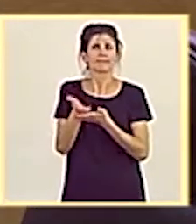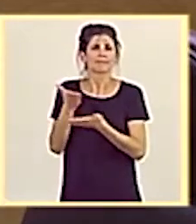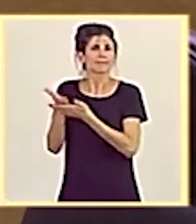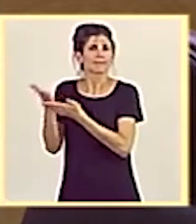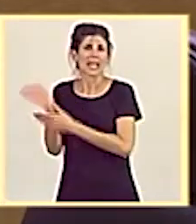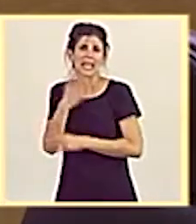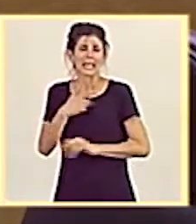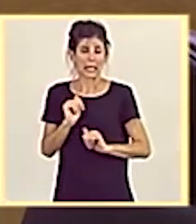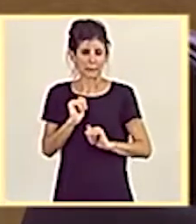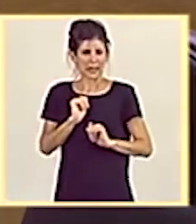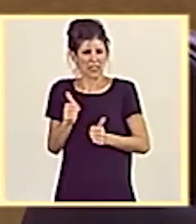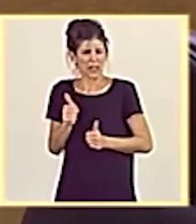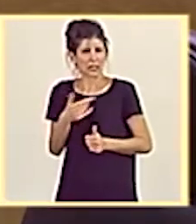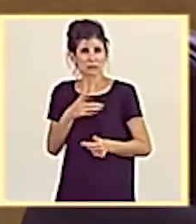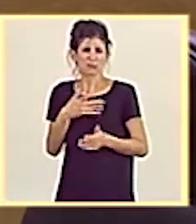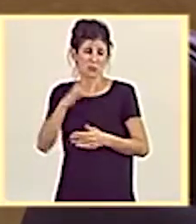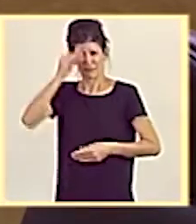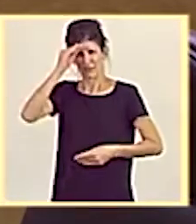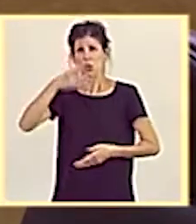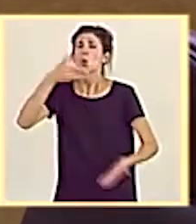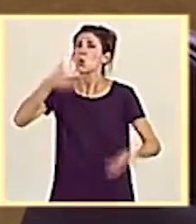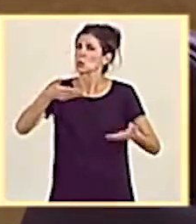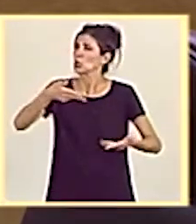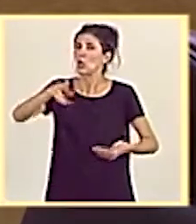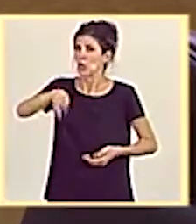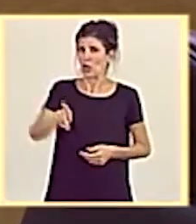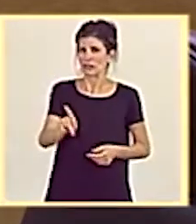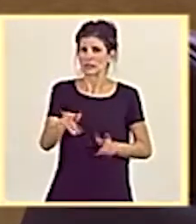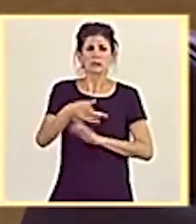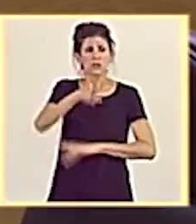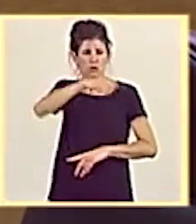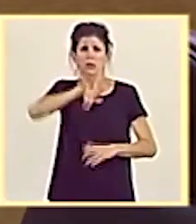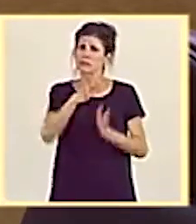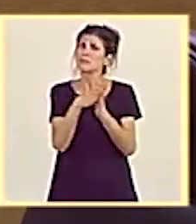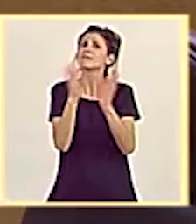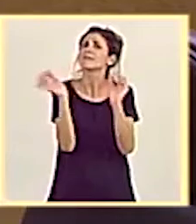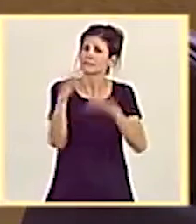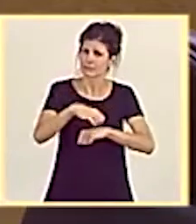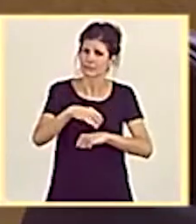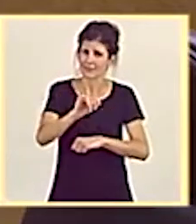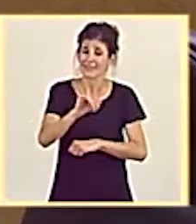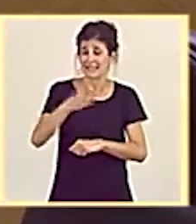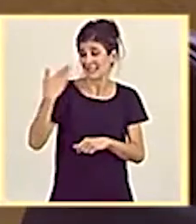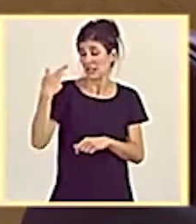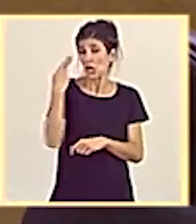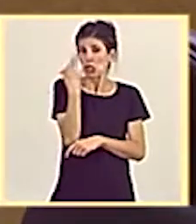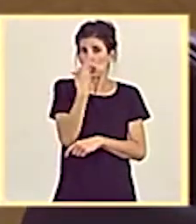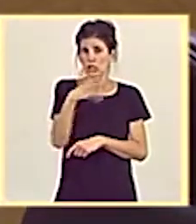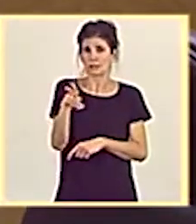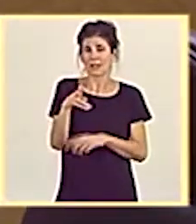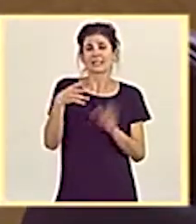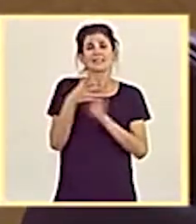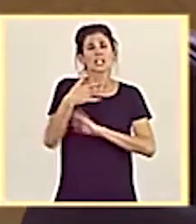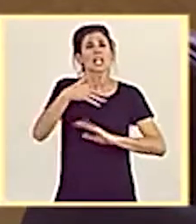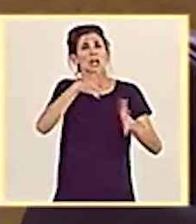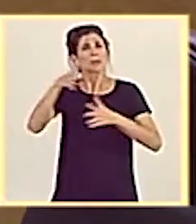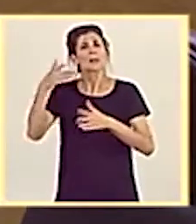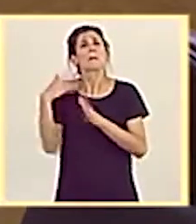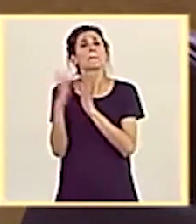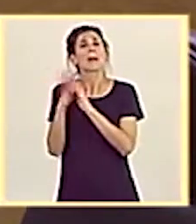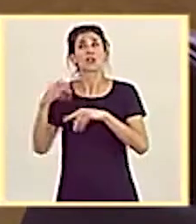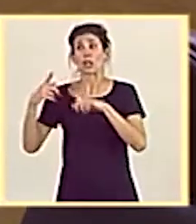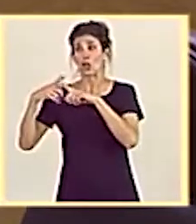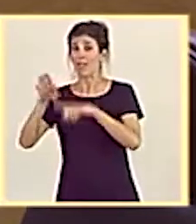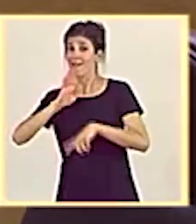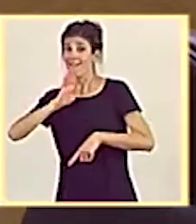sobre esta situación que consideramos injusta y todas han contado con amplio acuerdo. Y además, hace dos semanas se aprobaron las recomendaciones del Pacto de